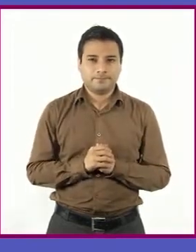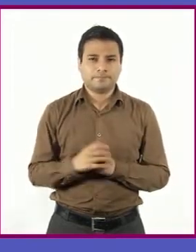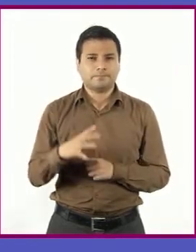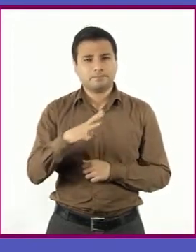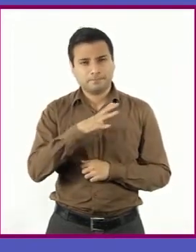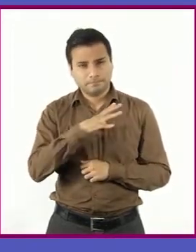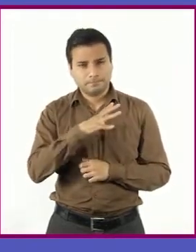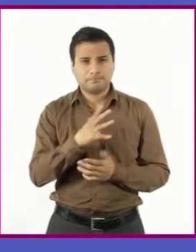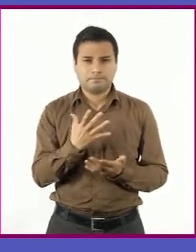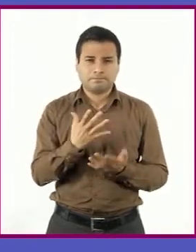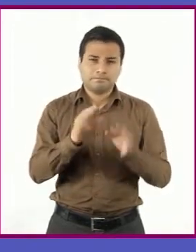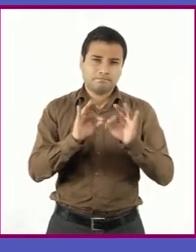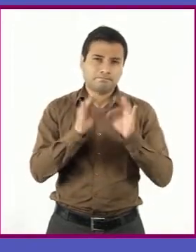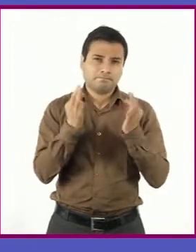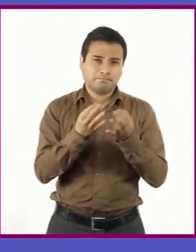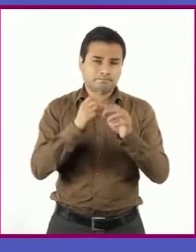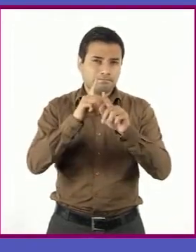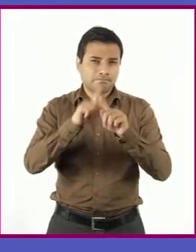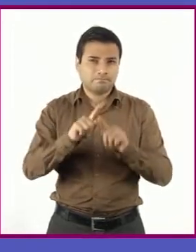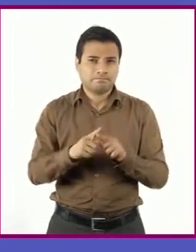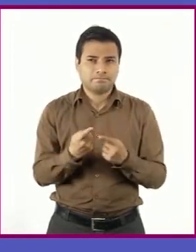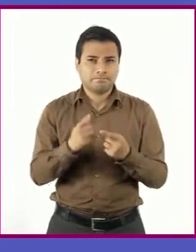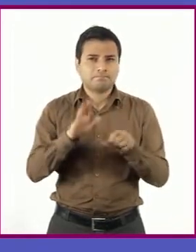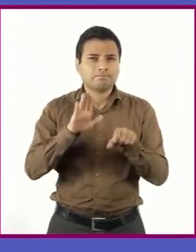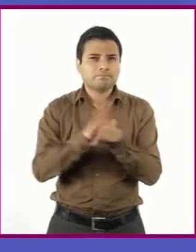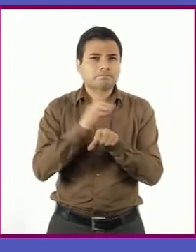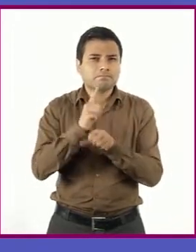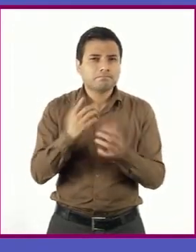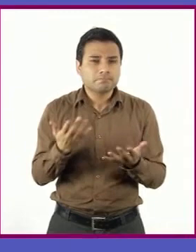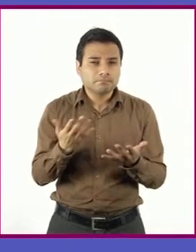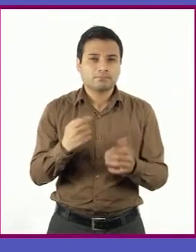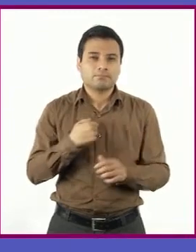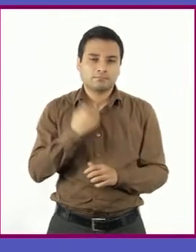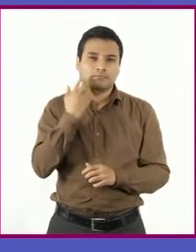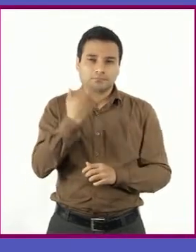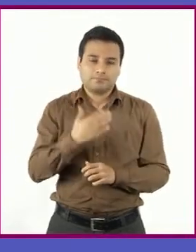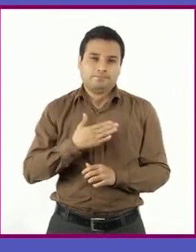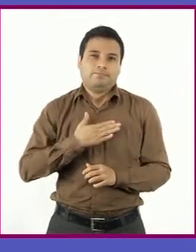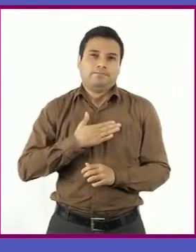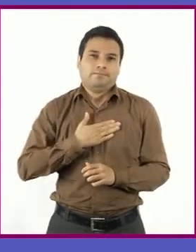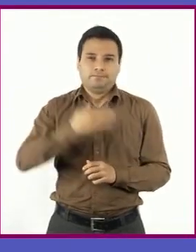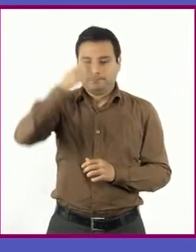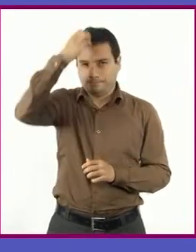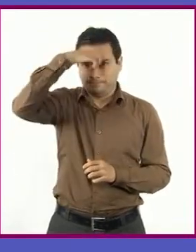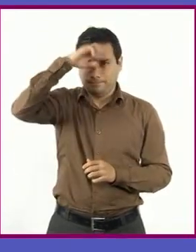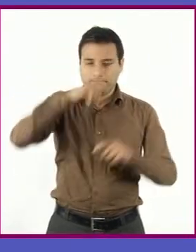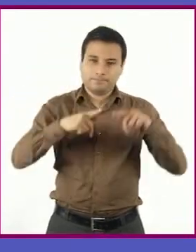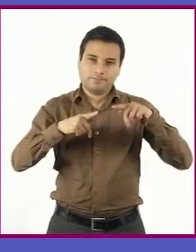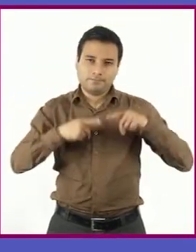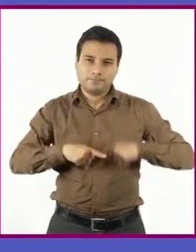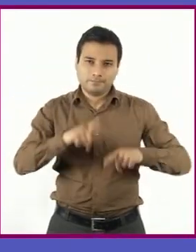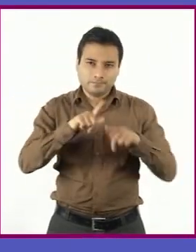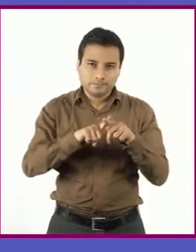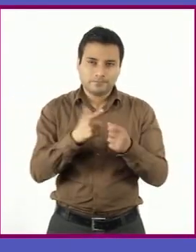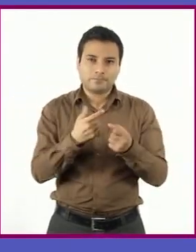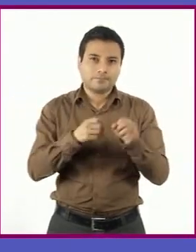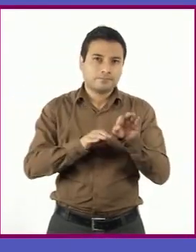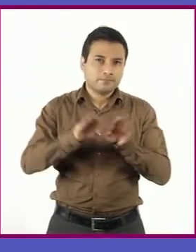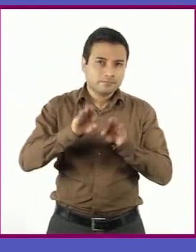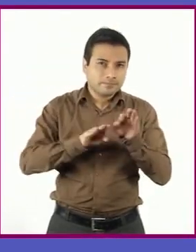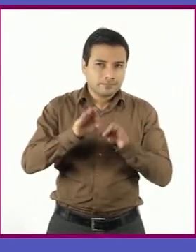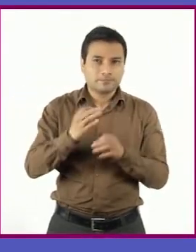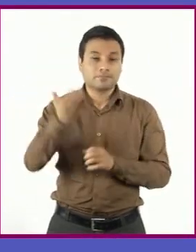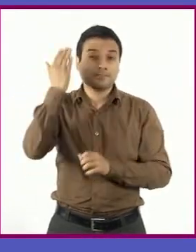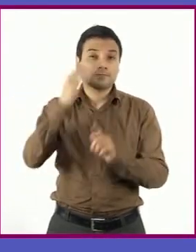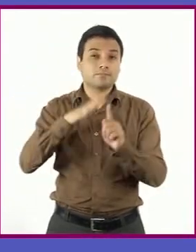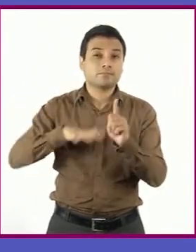diversos motivos para escribir sobre la propia vida, como hablar de la trayectoria personal, laboral o dar un testimonio de la época